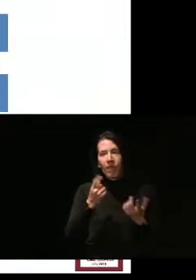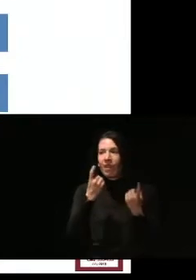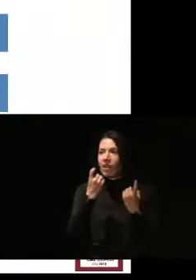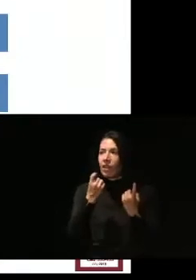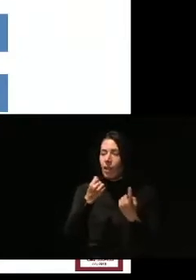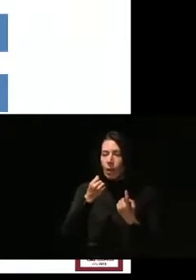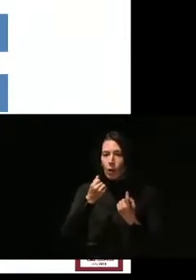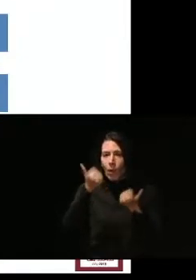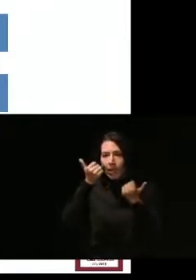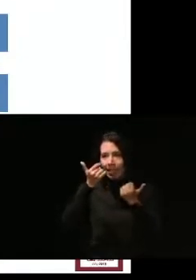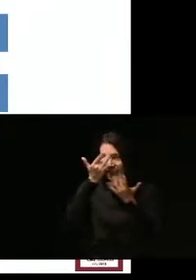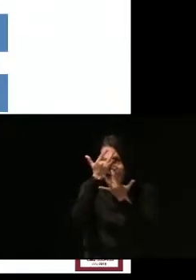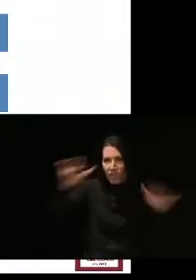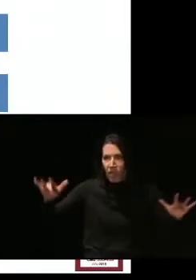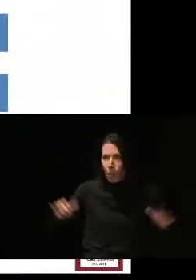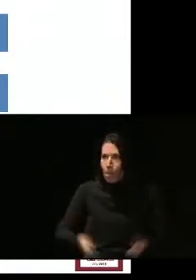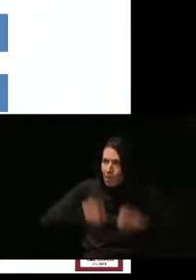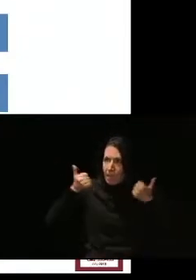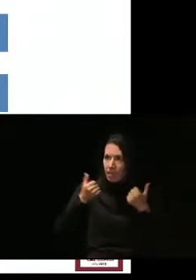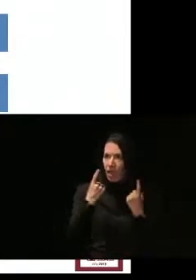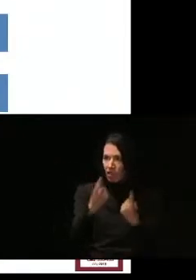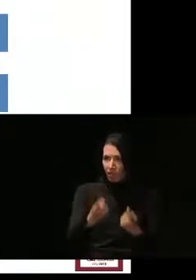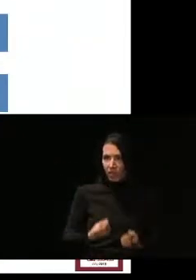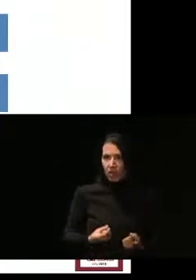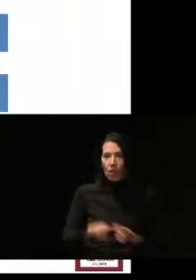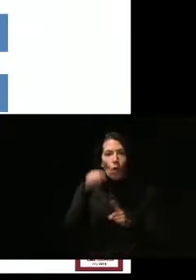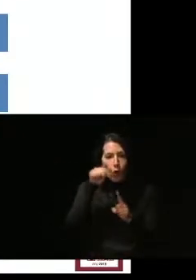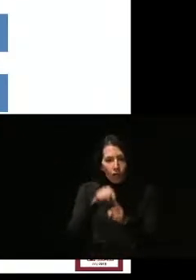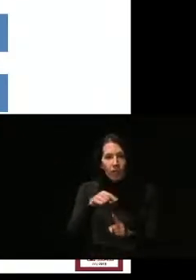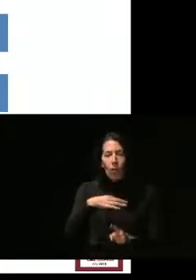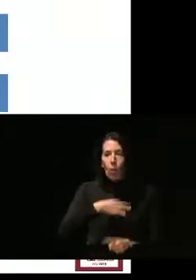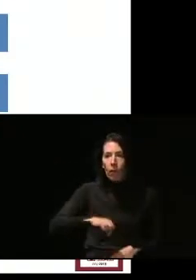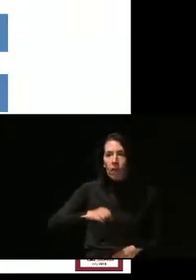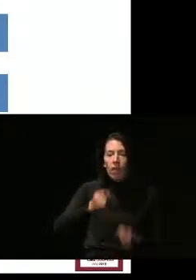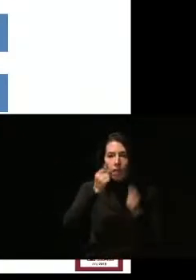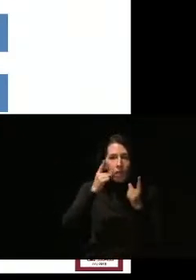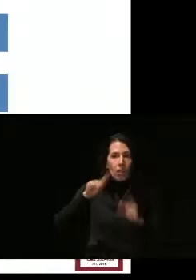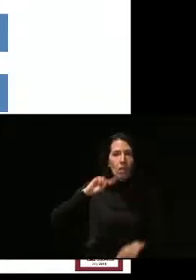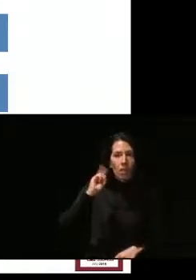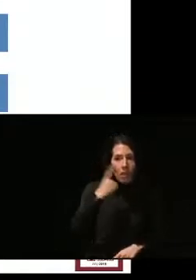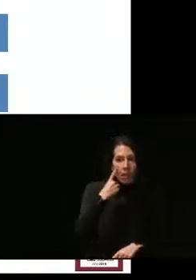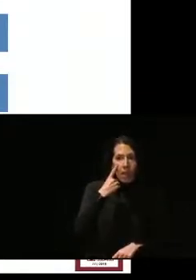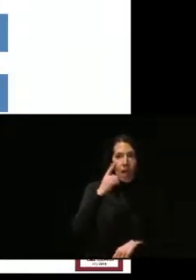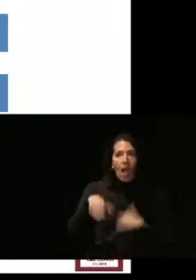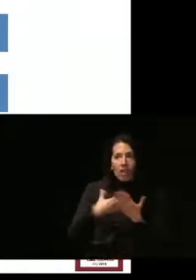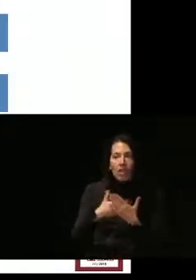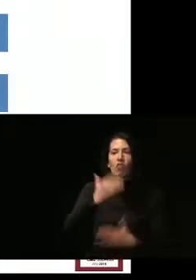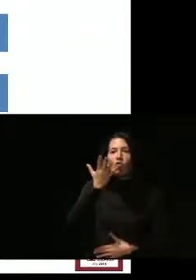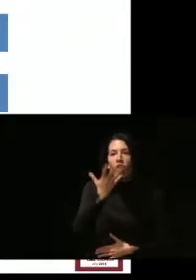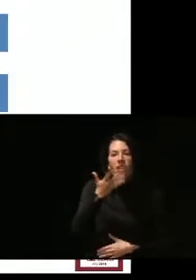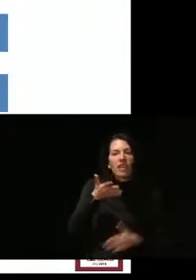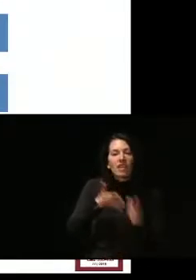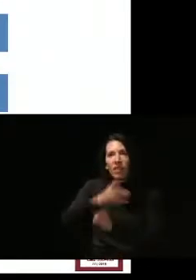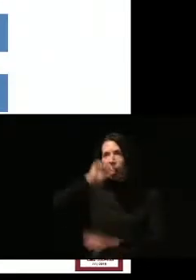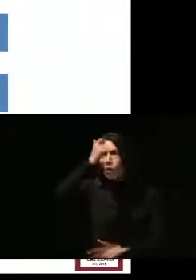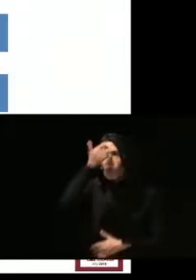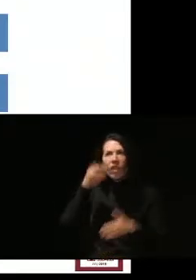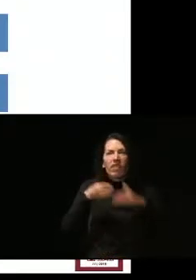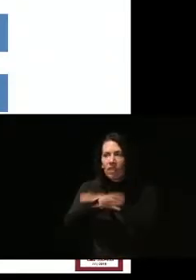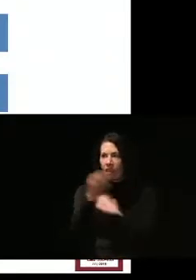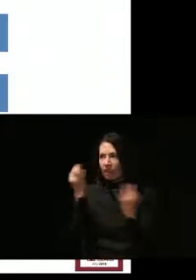sensibilización mayor para poder advertir y poder conocer lo que significaba la accesibilidad